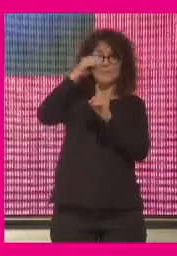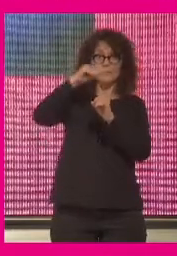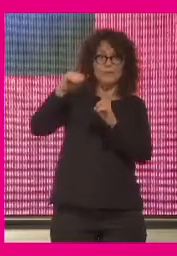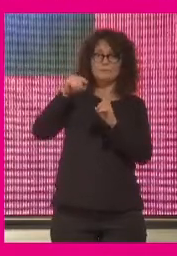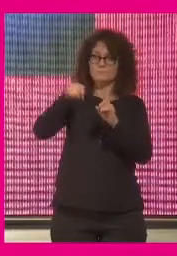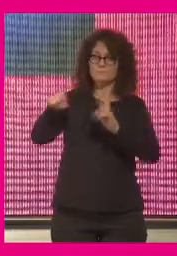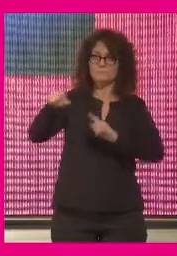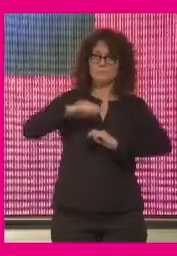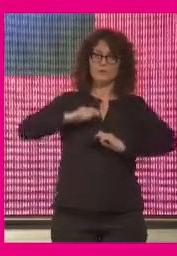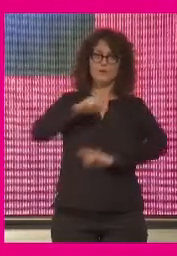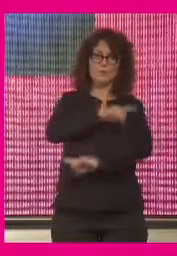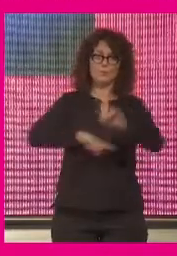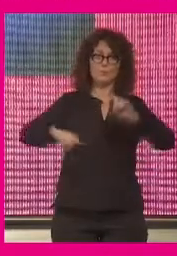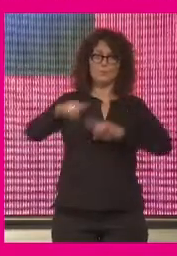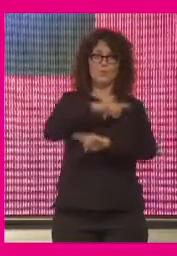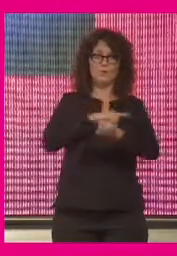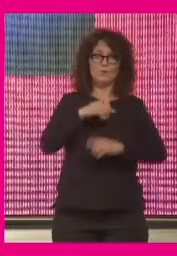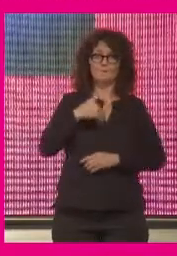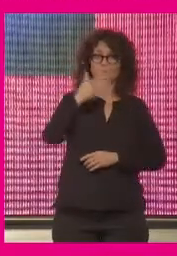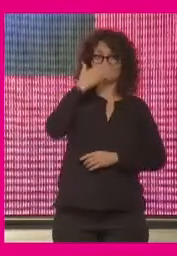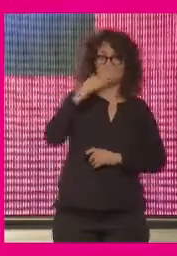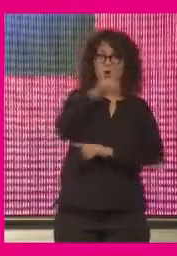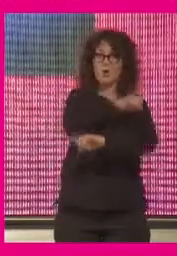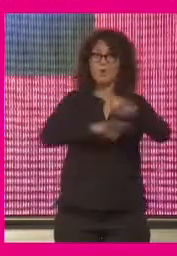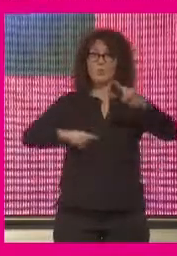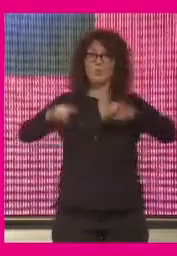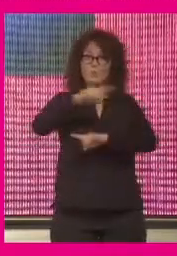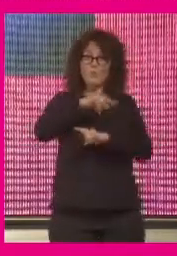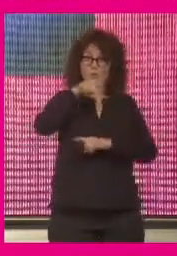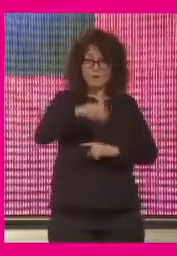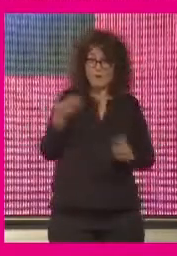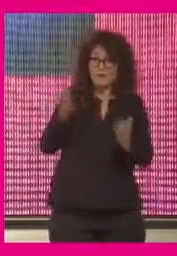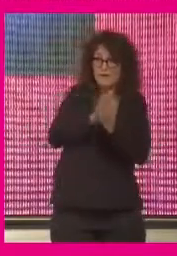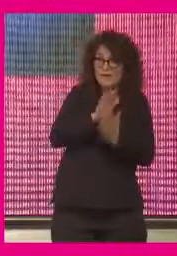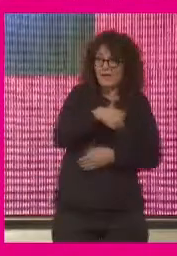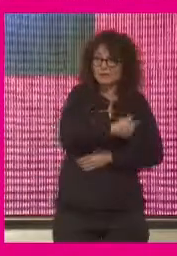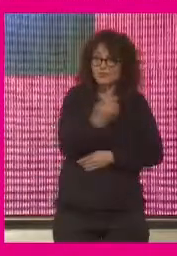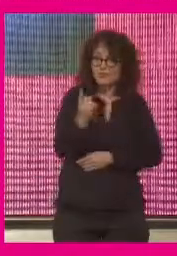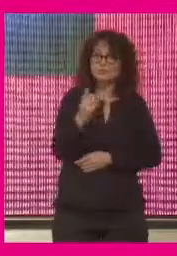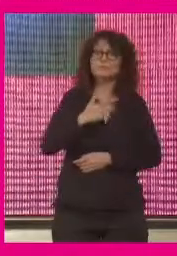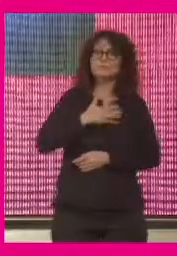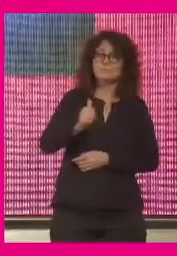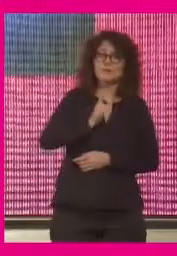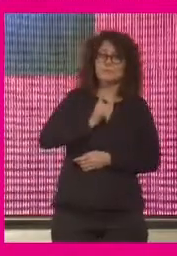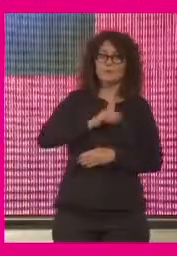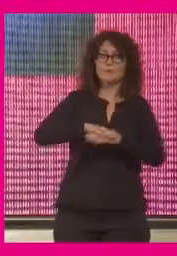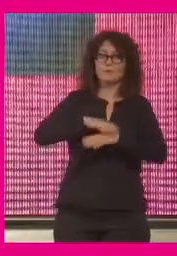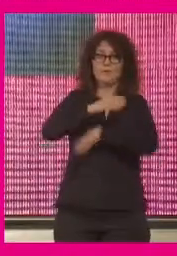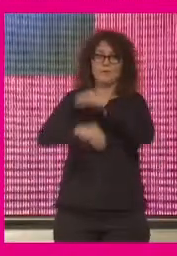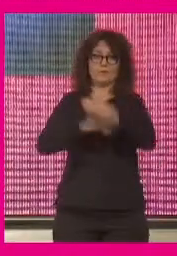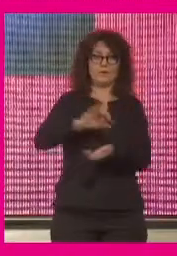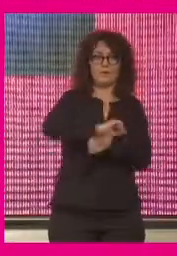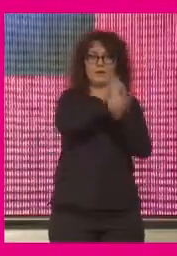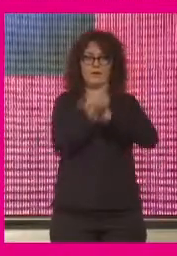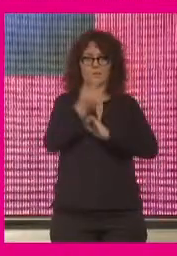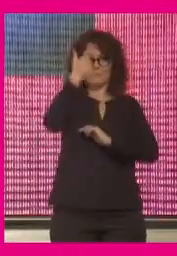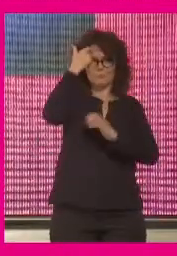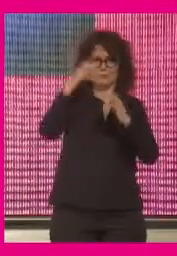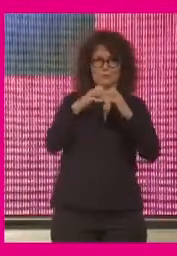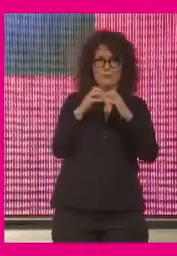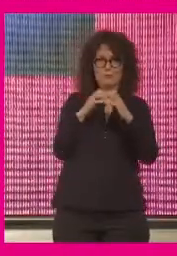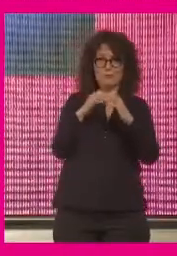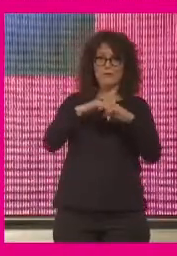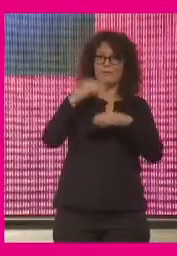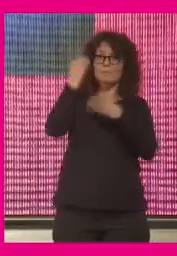espero que todo este problemón al que nos hemos enfrentado todos nos sirva para hacer ese cambio que le cuesta tanto hacer a nuestro cerebro de poder